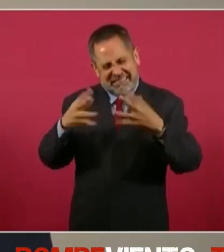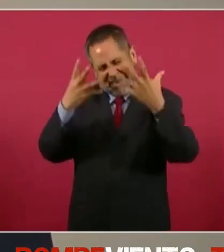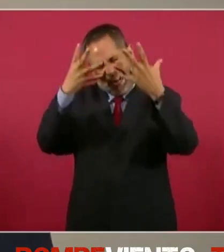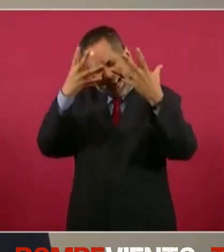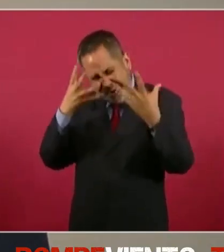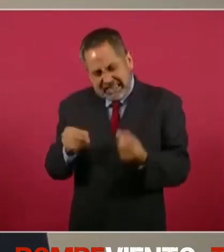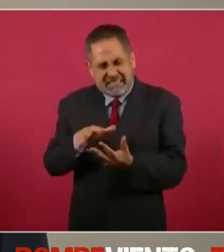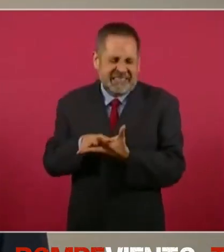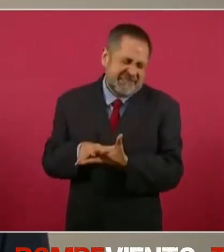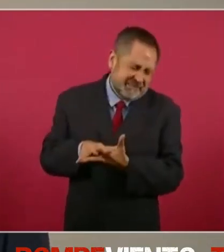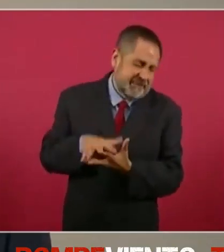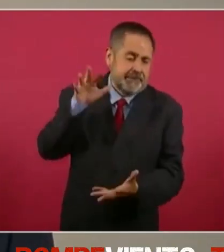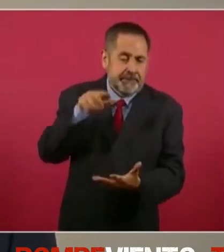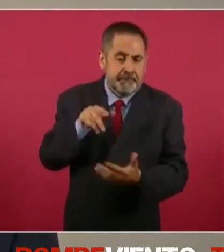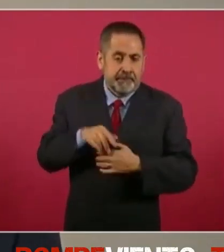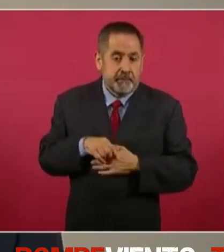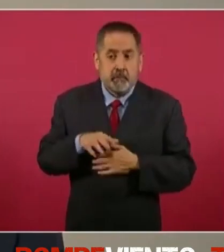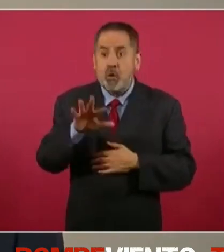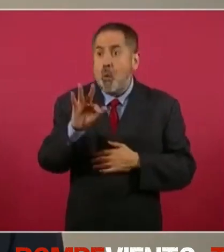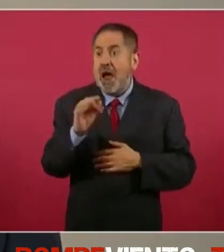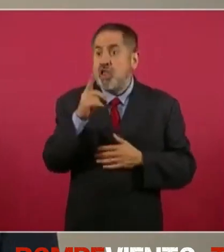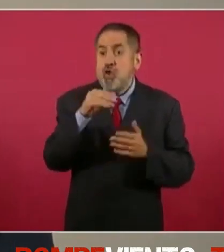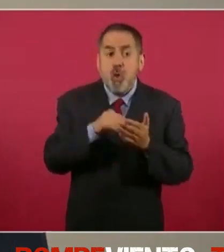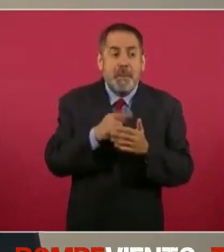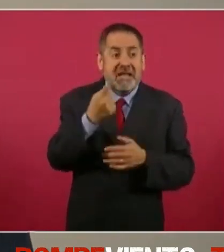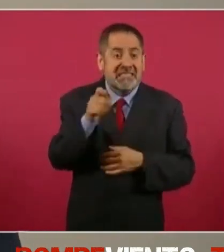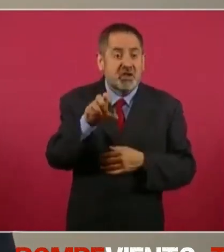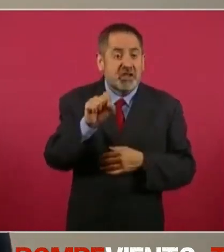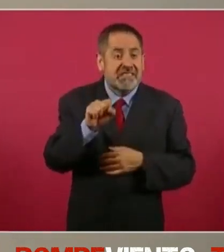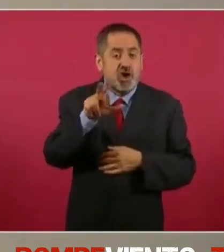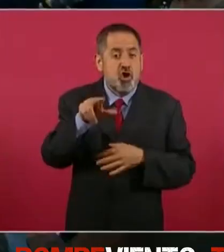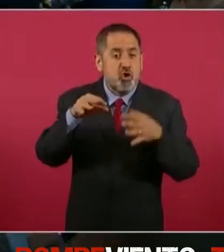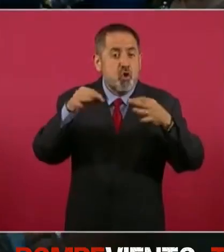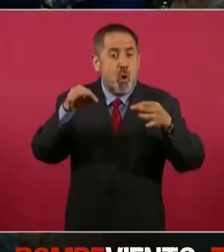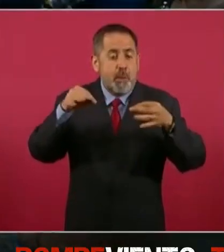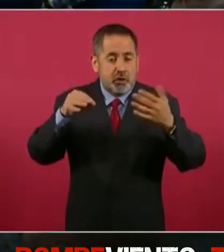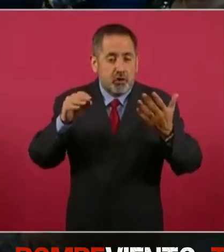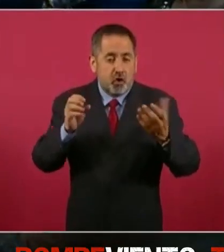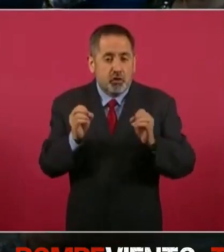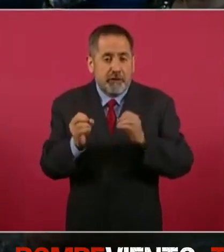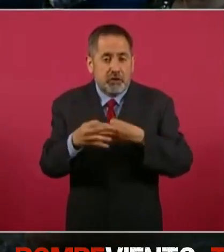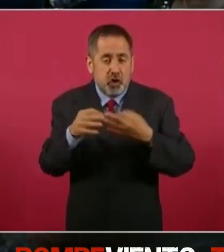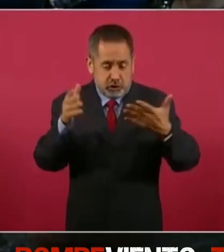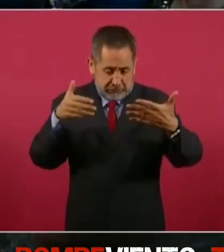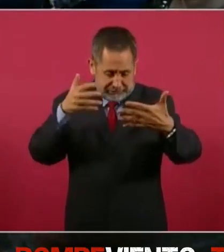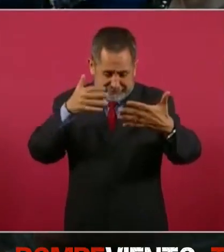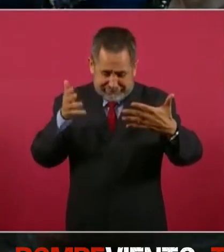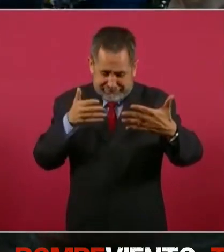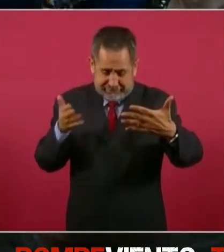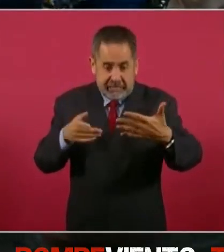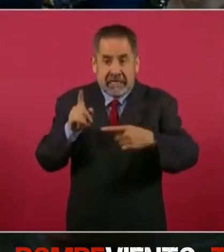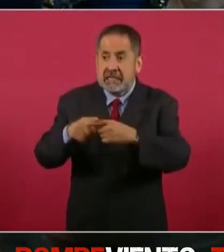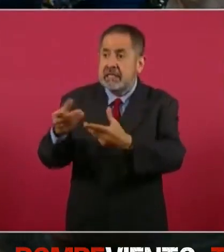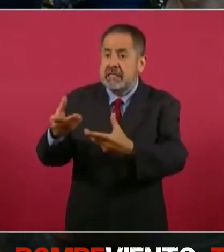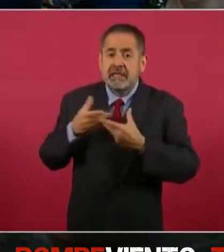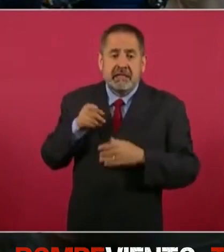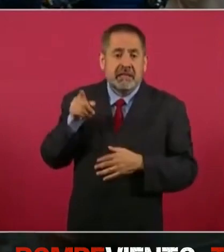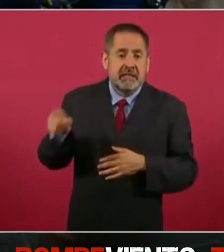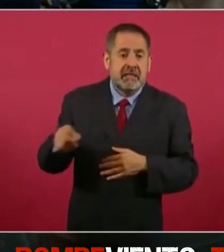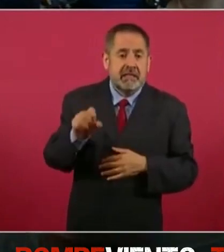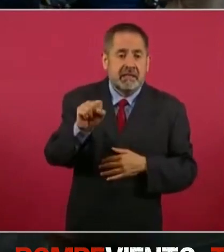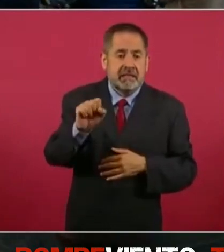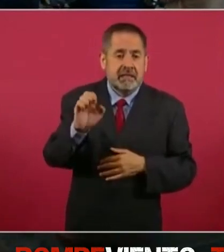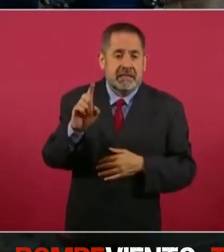La mayor parte de estos 41 mil 168 documentos los ha proporcionado la Secretaría de la Defensa